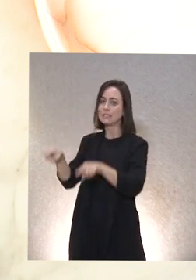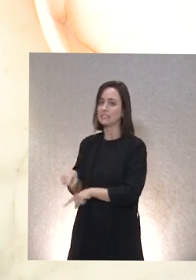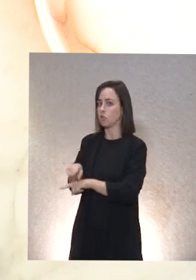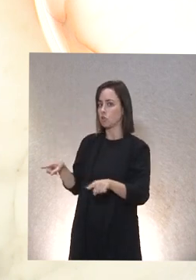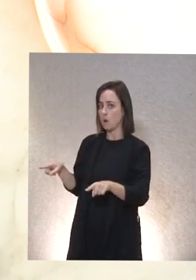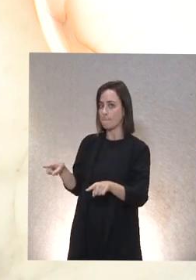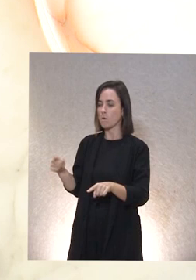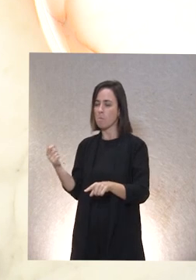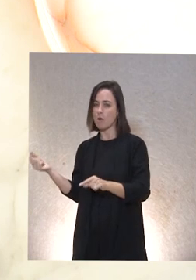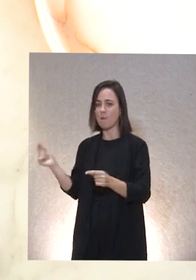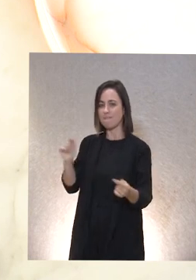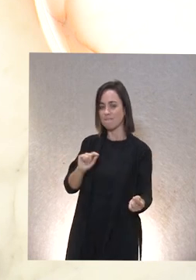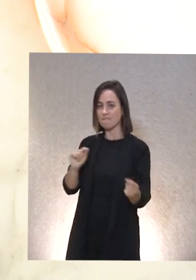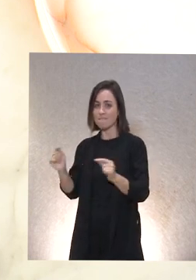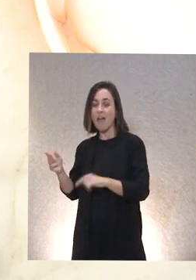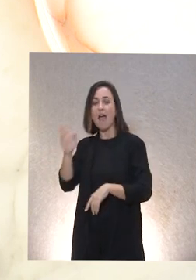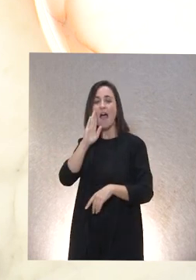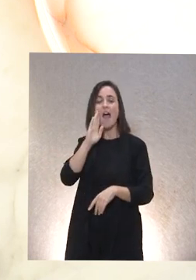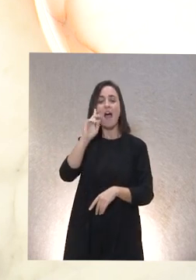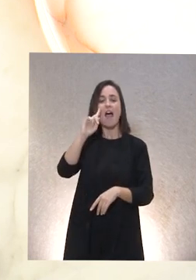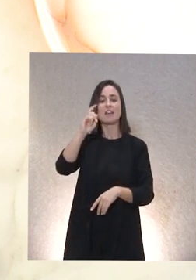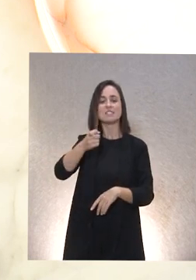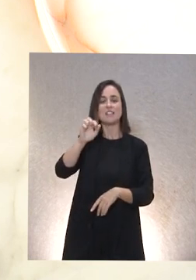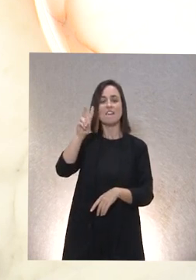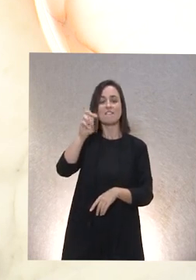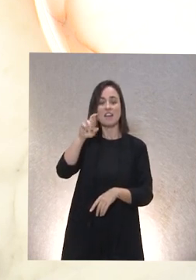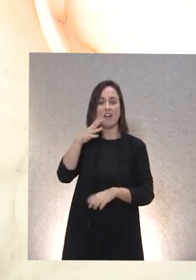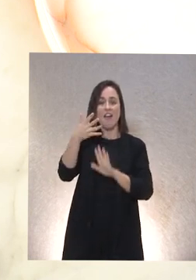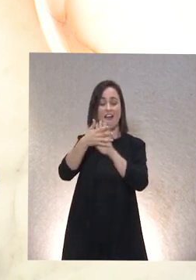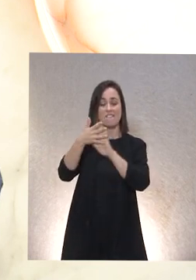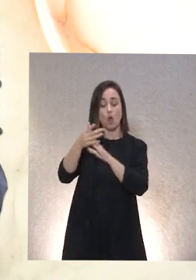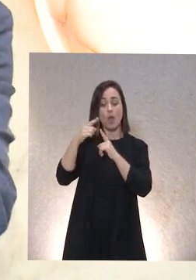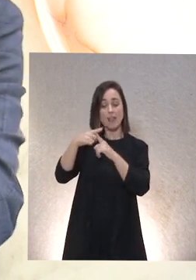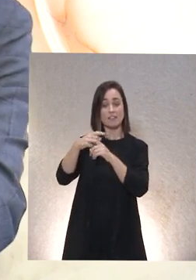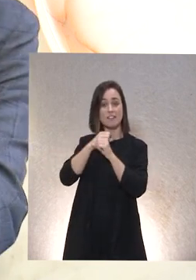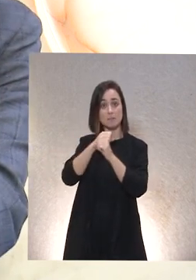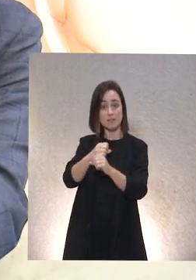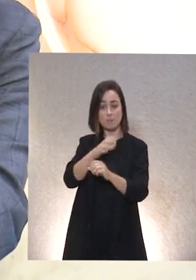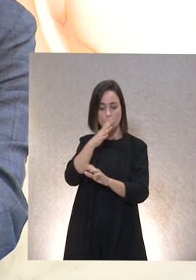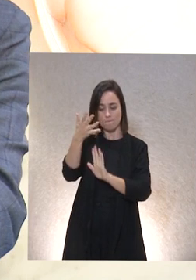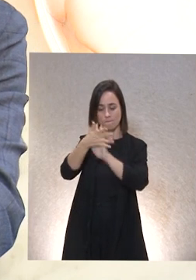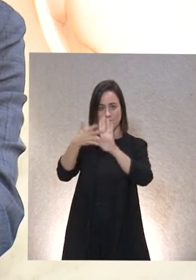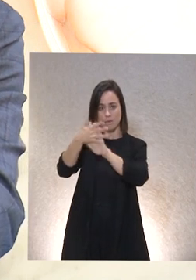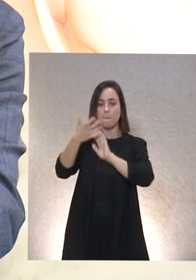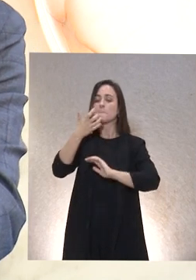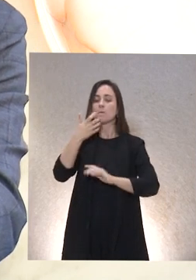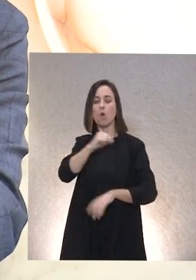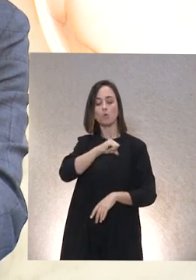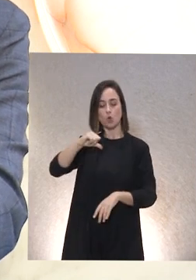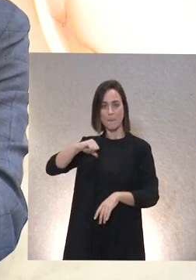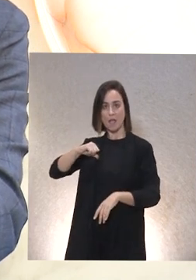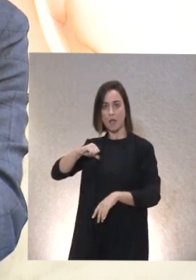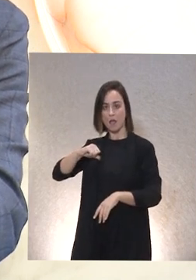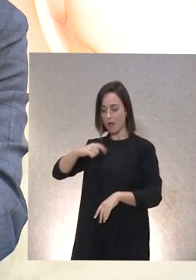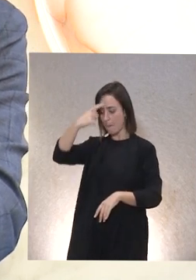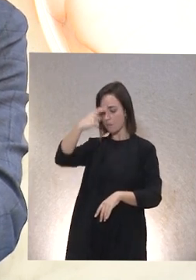las palabras de Xavier enmarcaron muy bien lo que es la interdependencia si hablamos de autonomía ¿no? de las personas que es lo